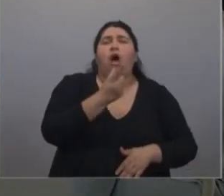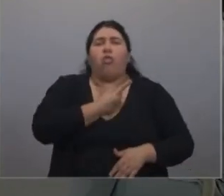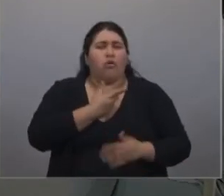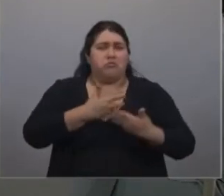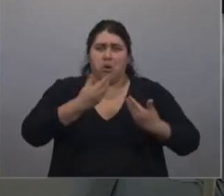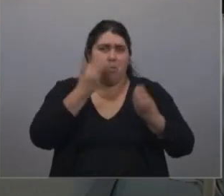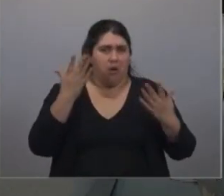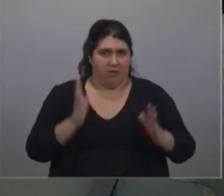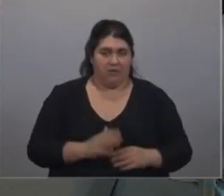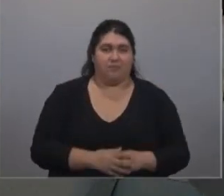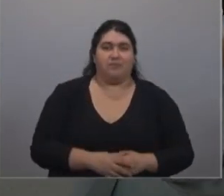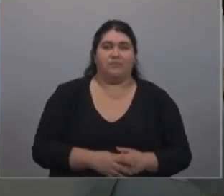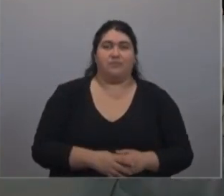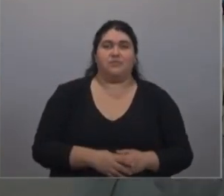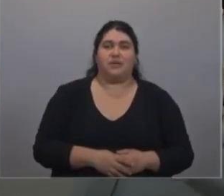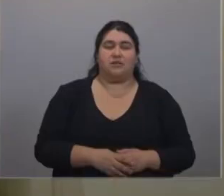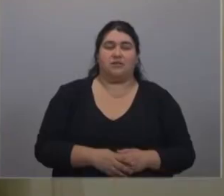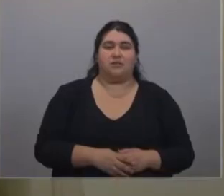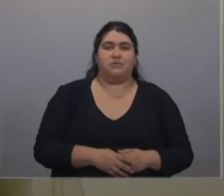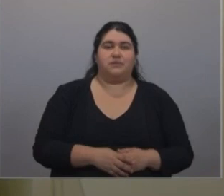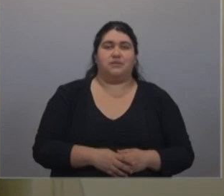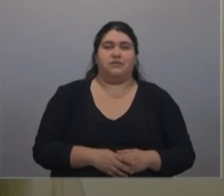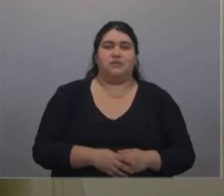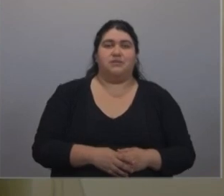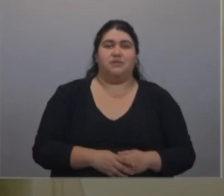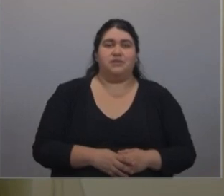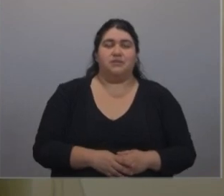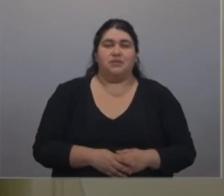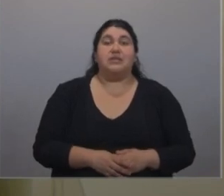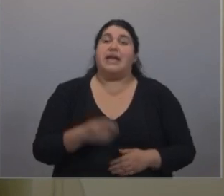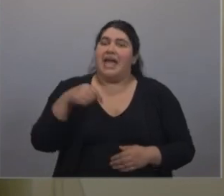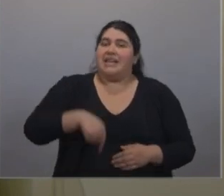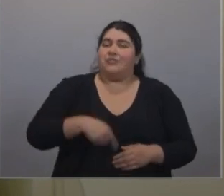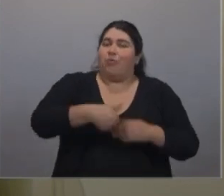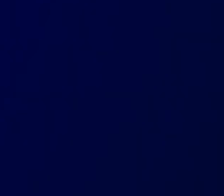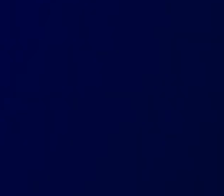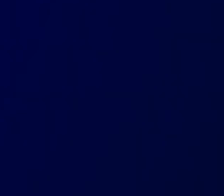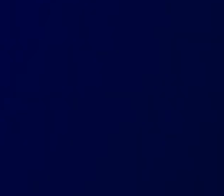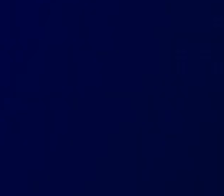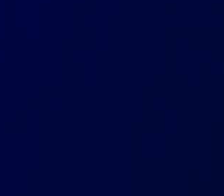eso es lo que se vota en estas elecciones.